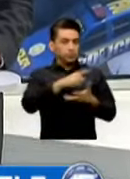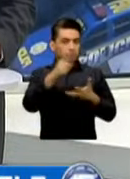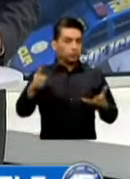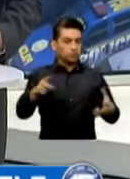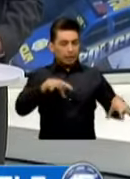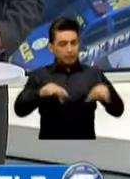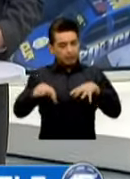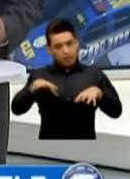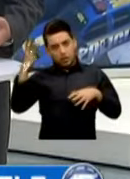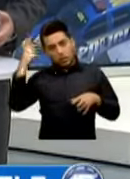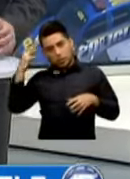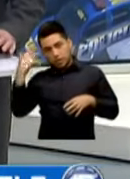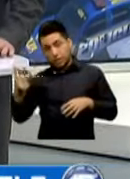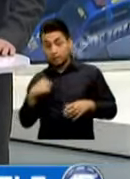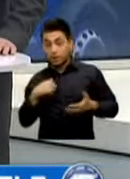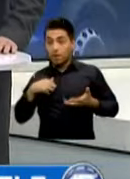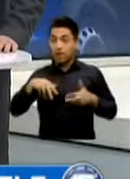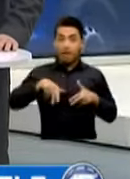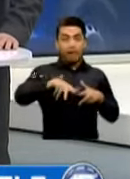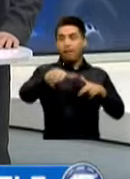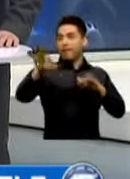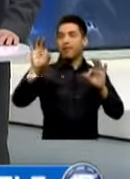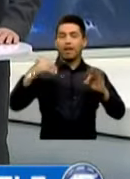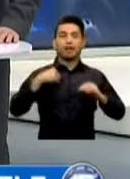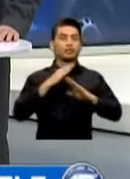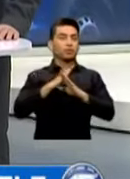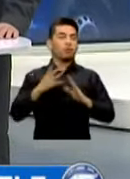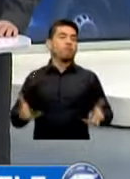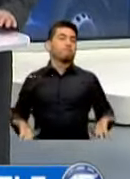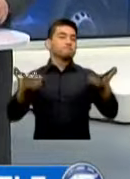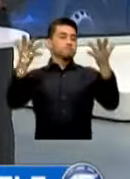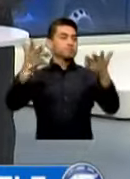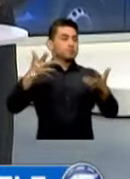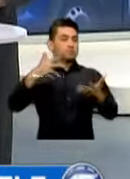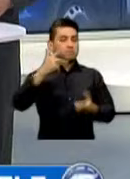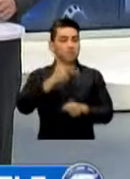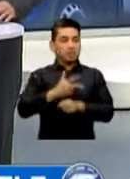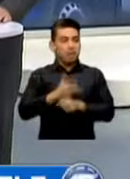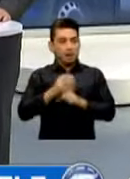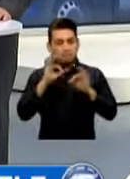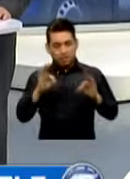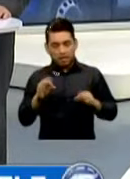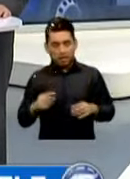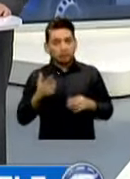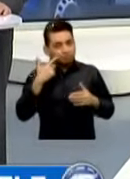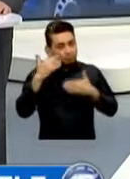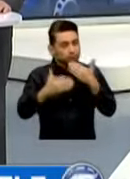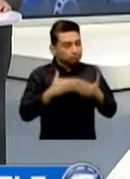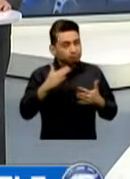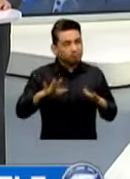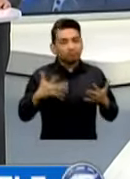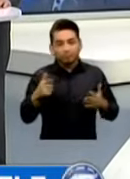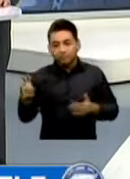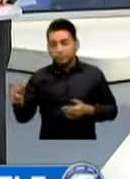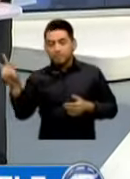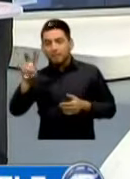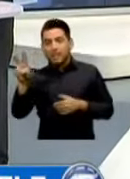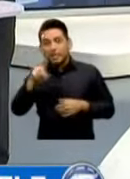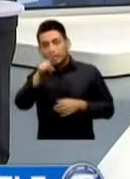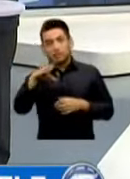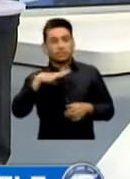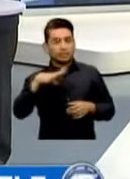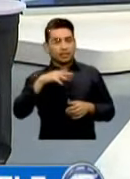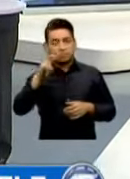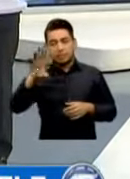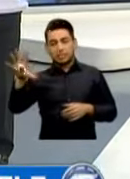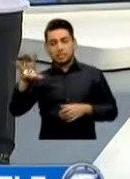Saliendo Seguros A La Calle Podemos Desarrollarnos Más Como País Estaremos Atentos De Este Próximo Viernes En El 25 Aniversario De La